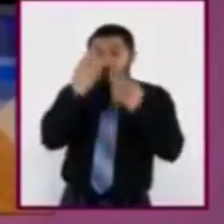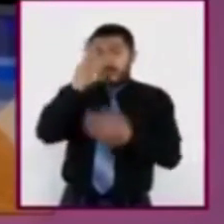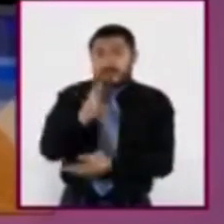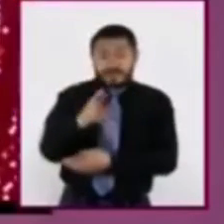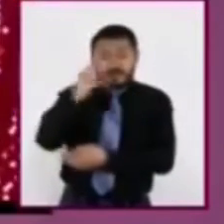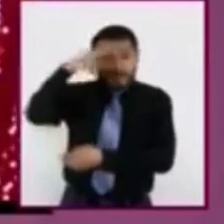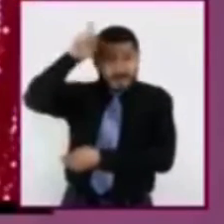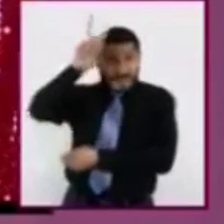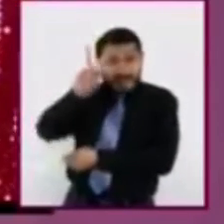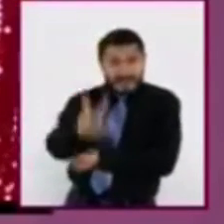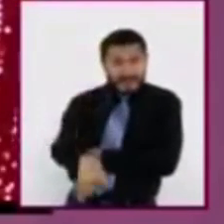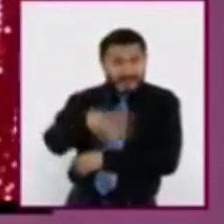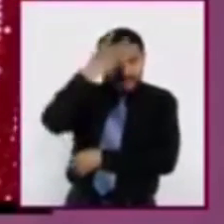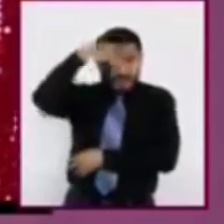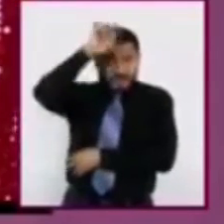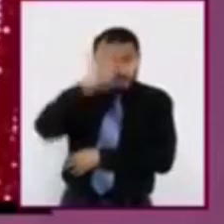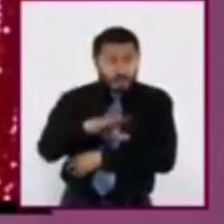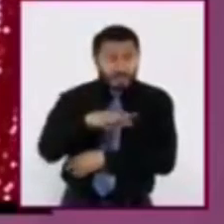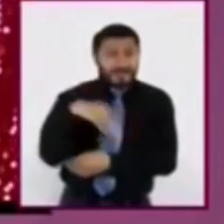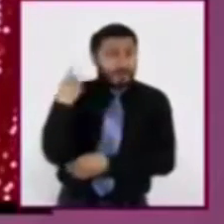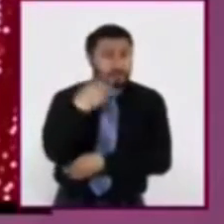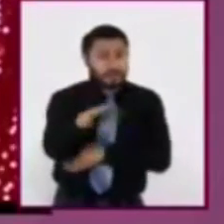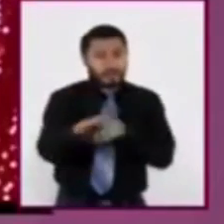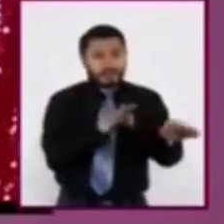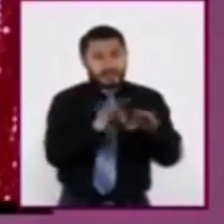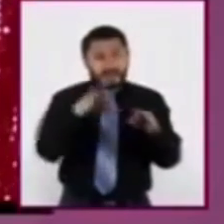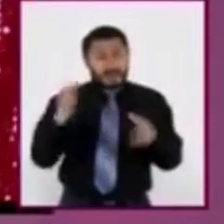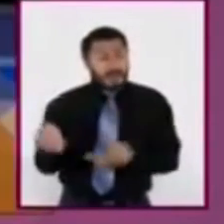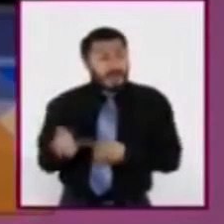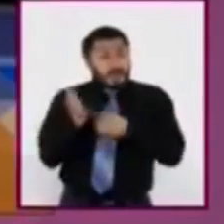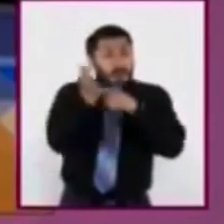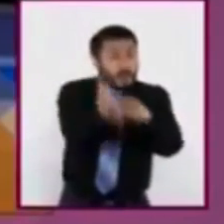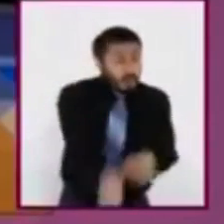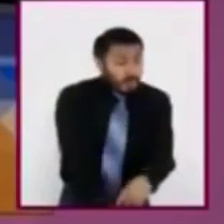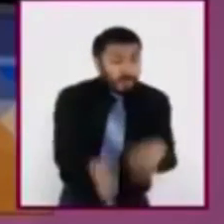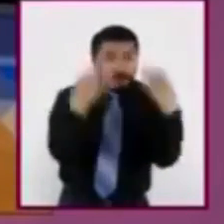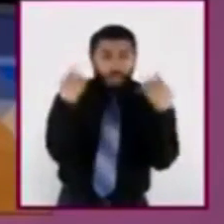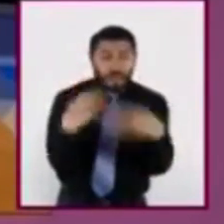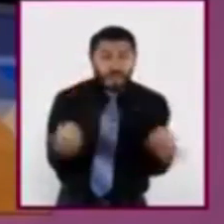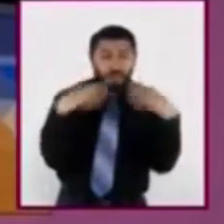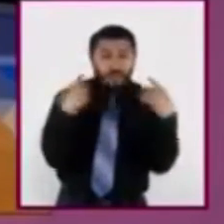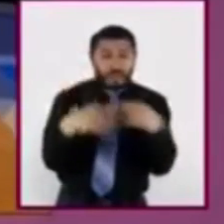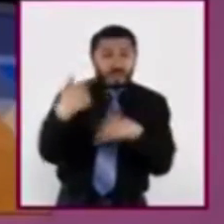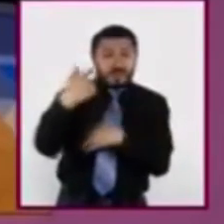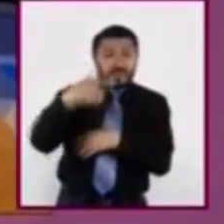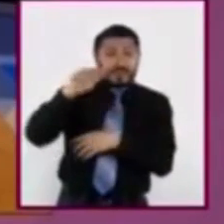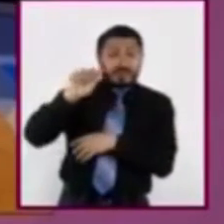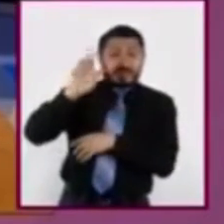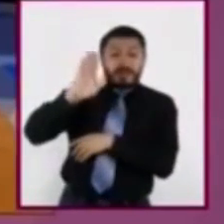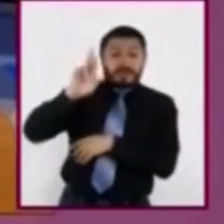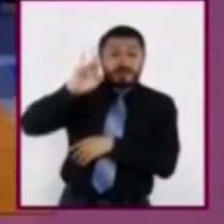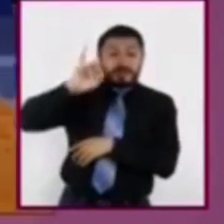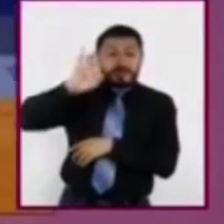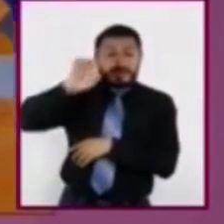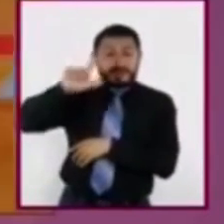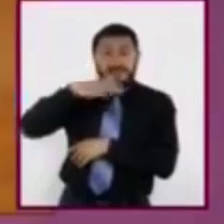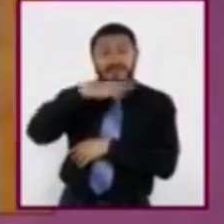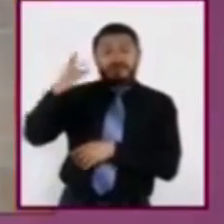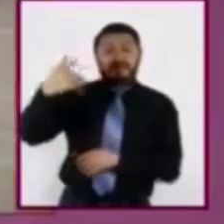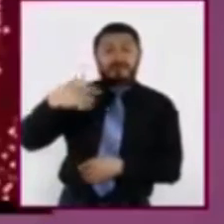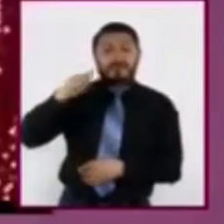trabajo periodístico es referencia obligada en la enseñanza de este oficio. ¡Gabriel García Márquez!